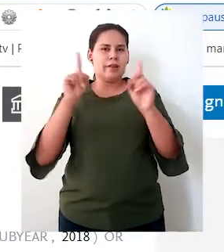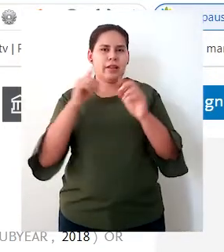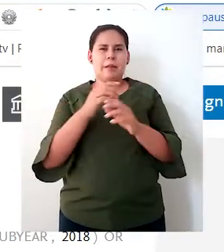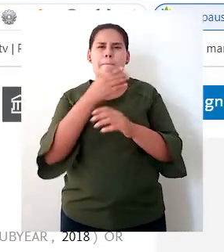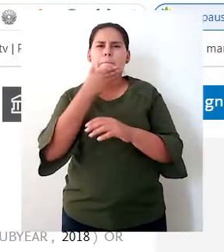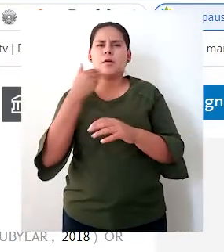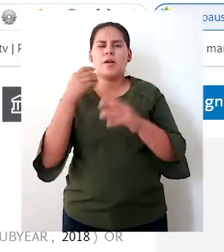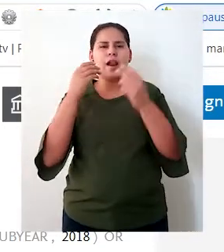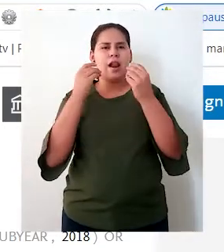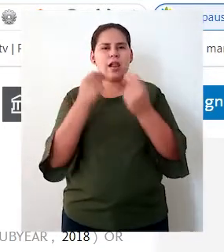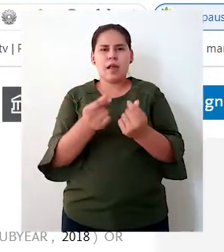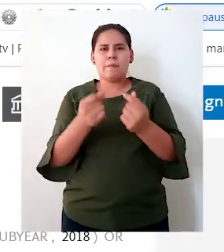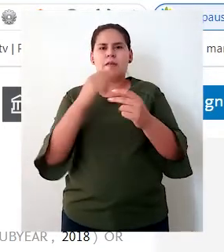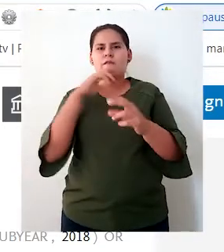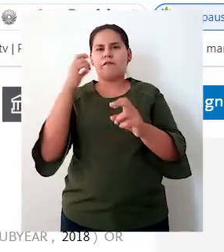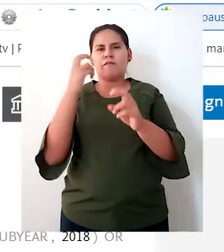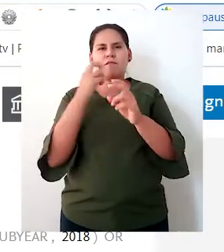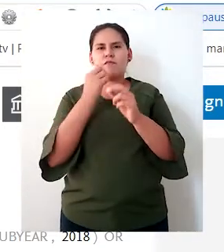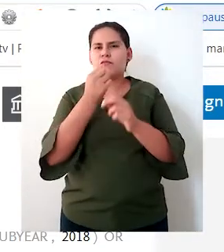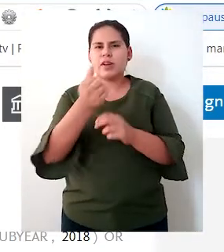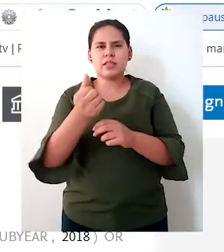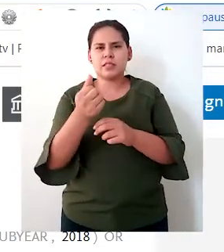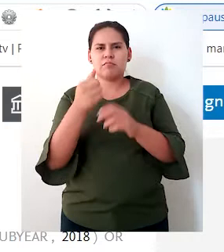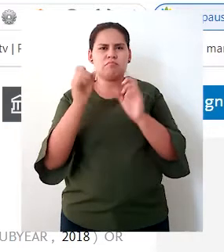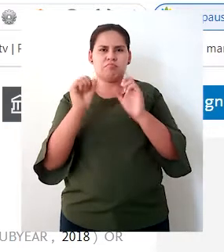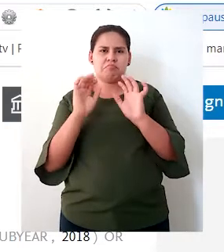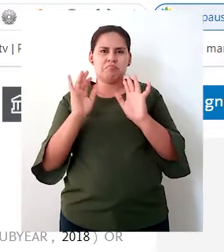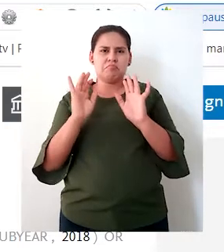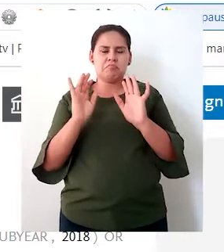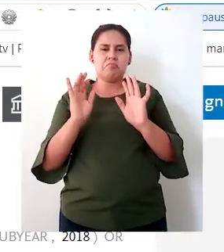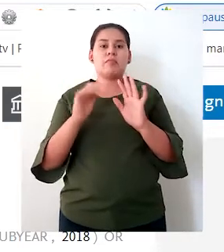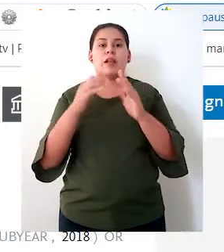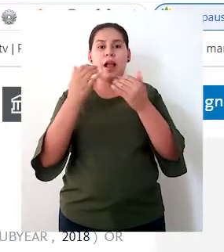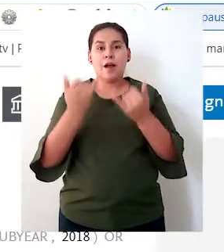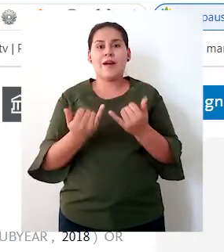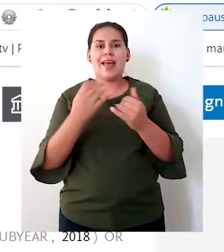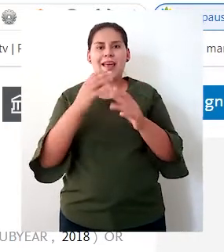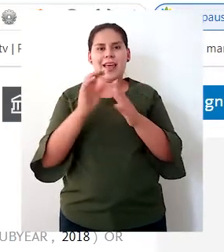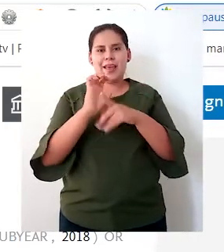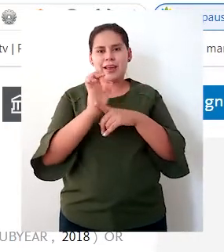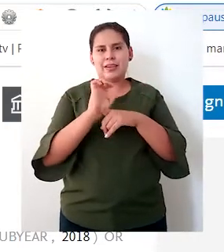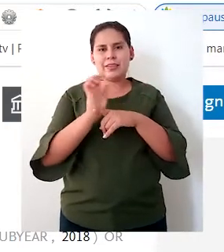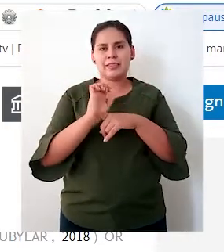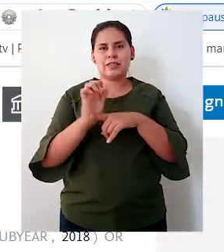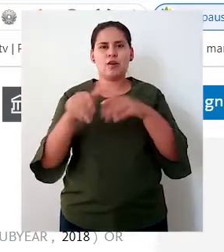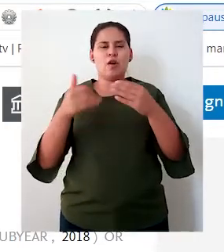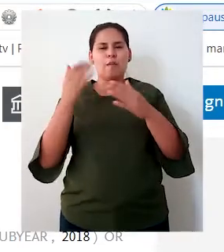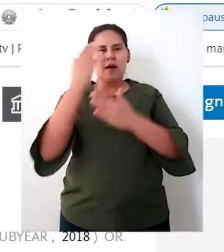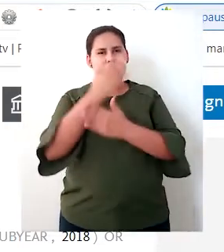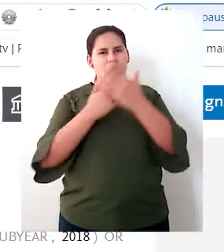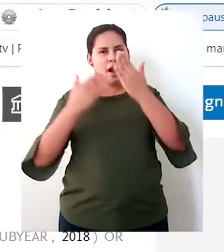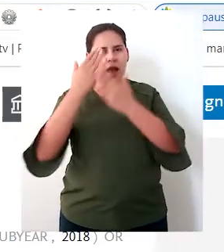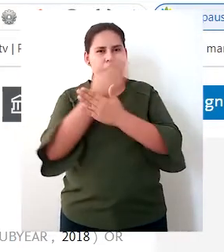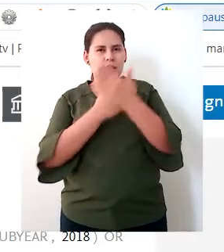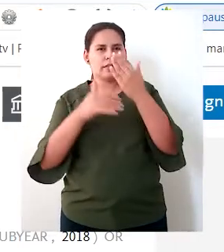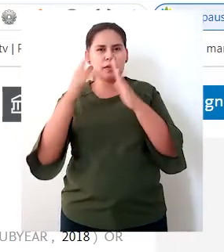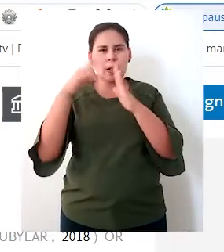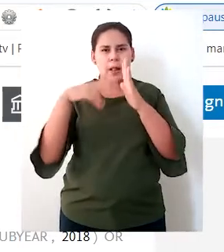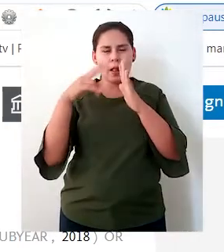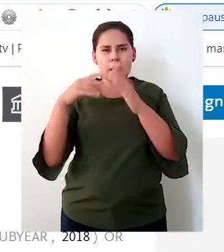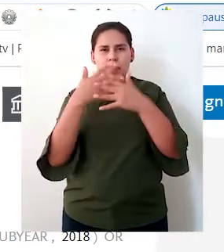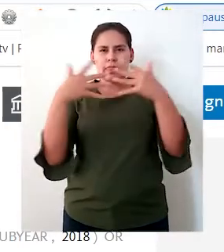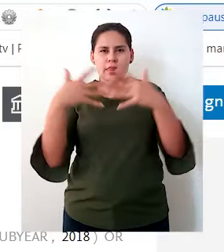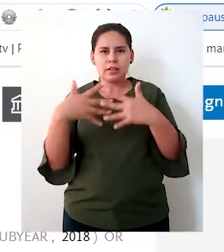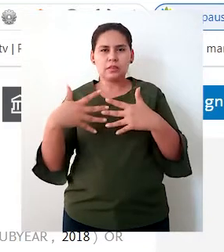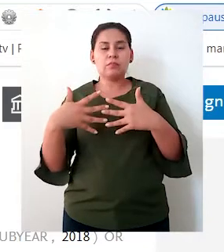supremamente rápida y sencilla. Además de realizar ese ejercicio de análisis o de minería de texto, vamos